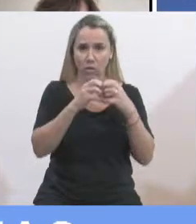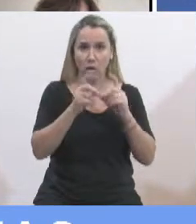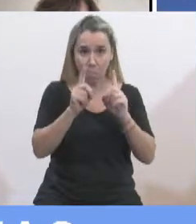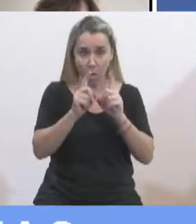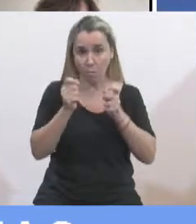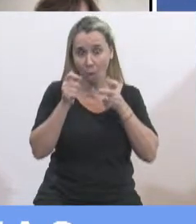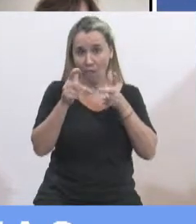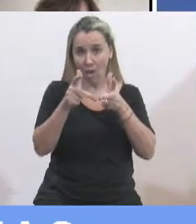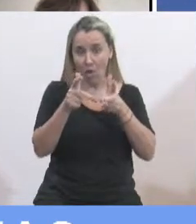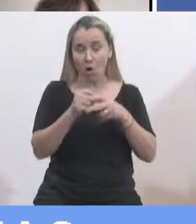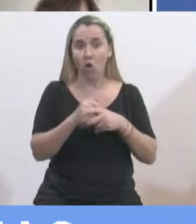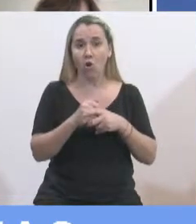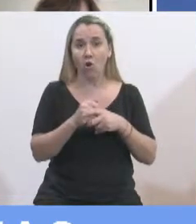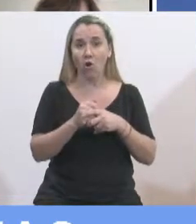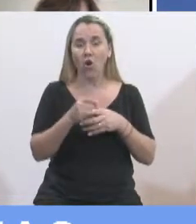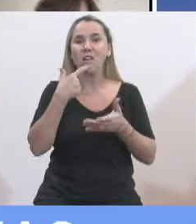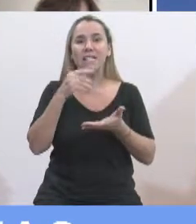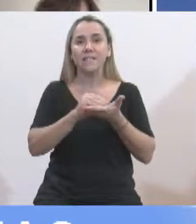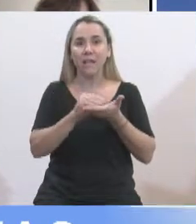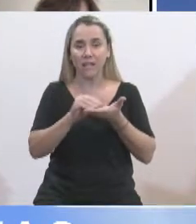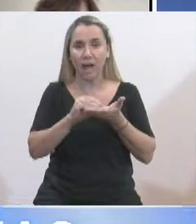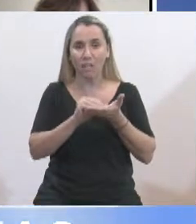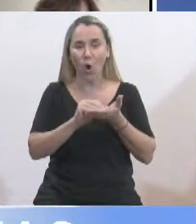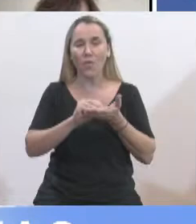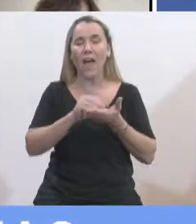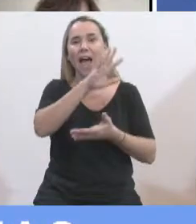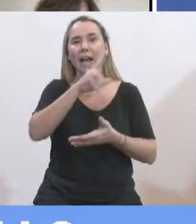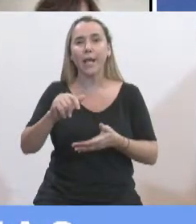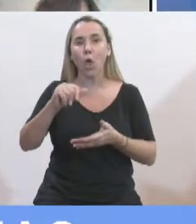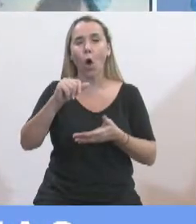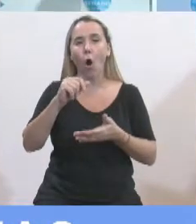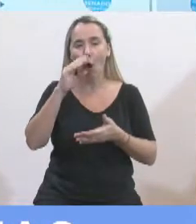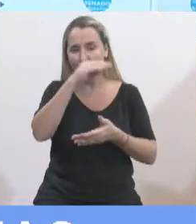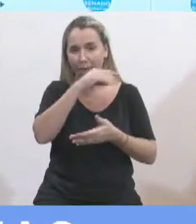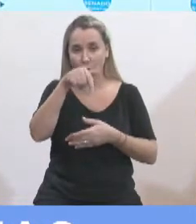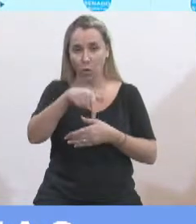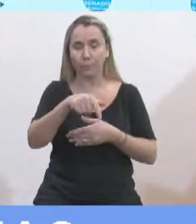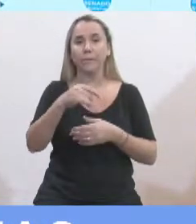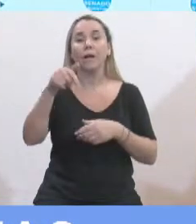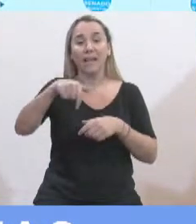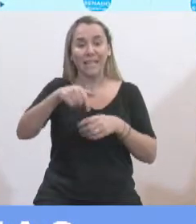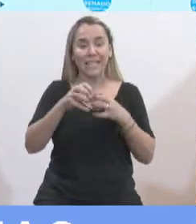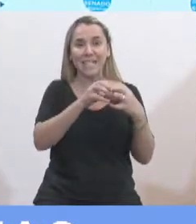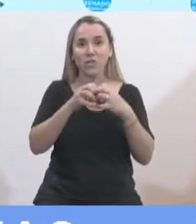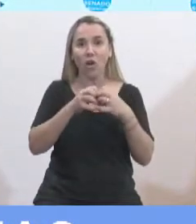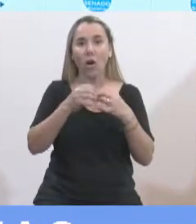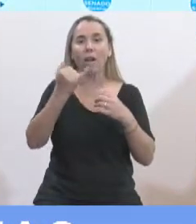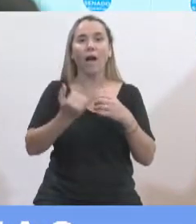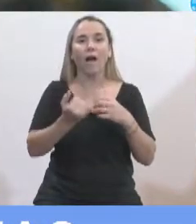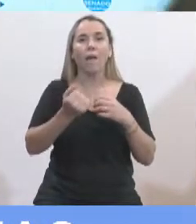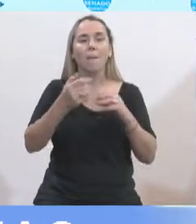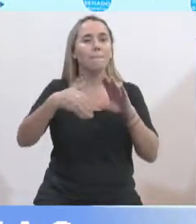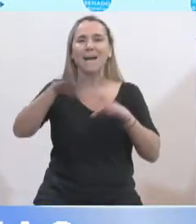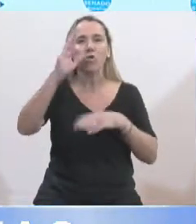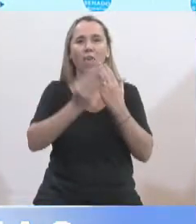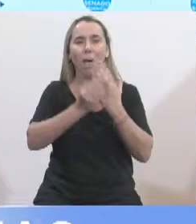dijo el senador Borrío Negro, en donde tuvimos la visita de prácticamente la mayoría